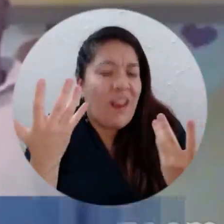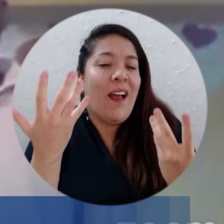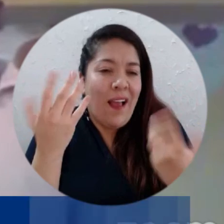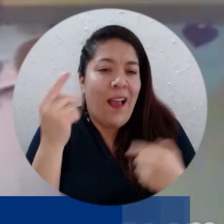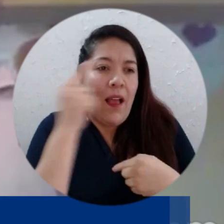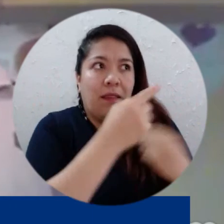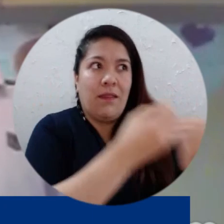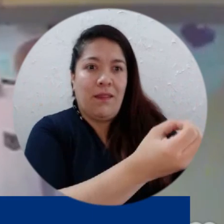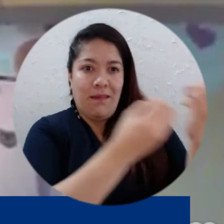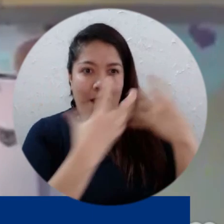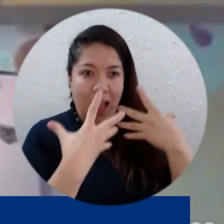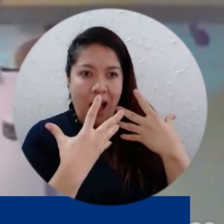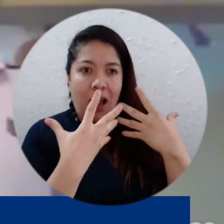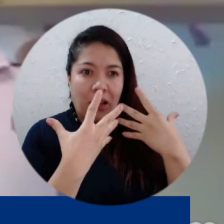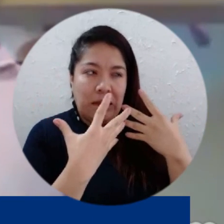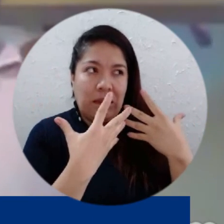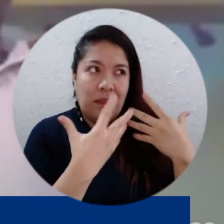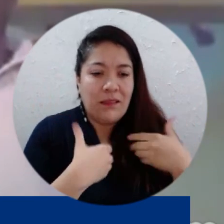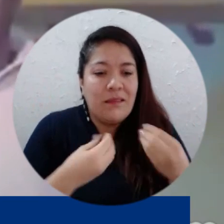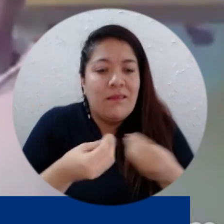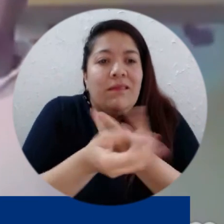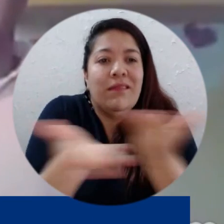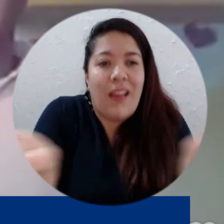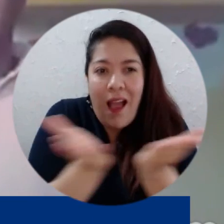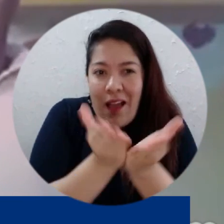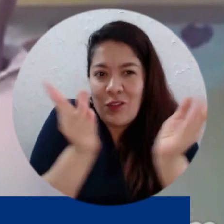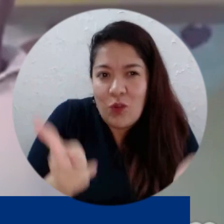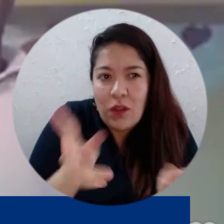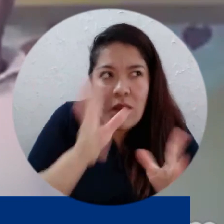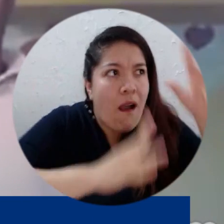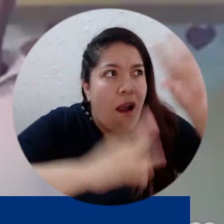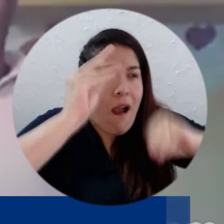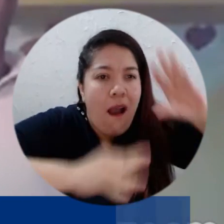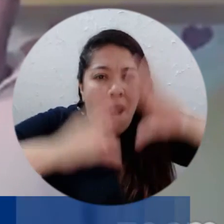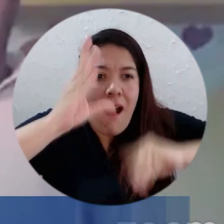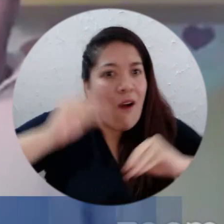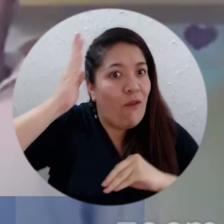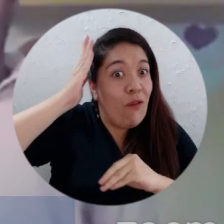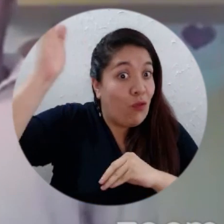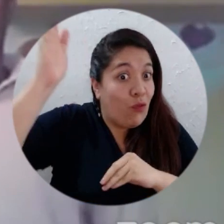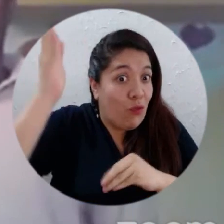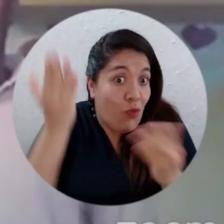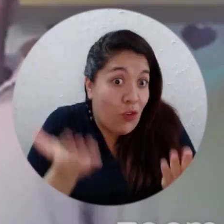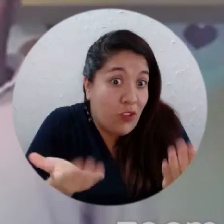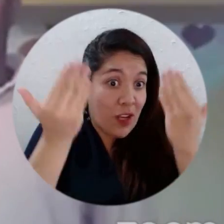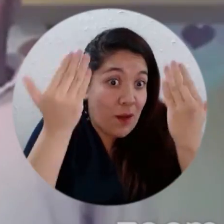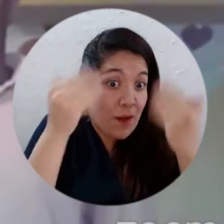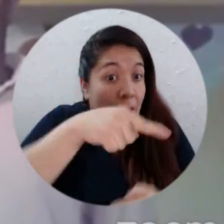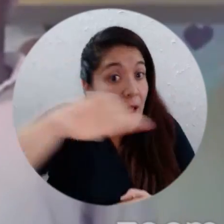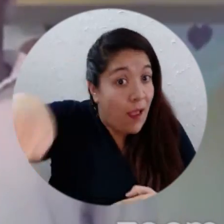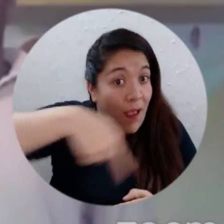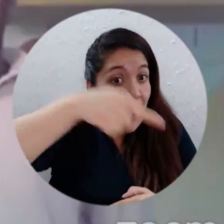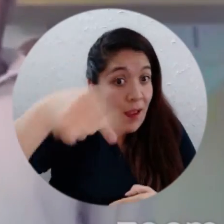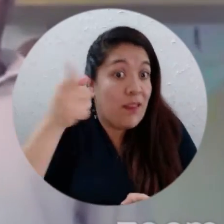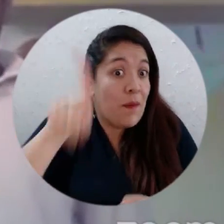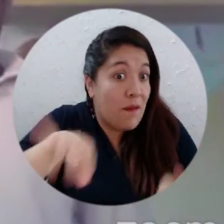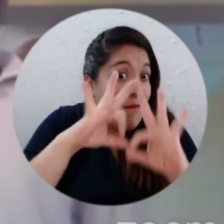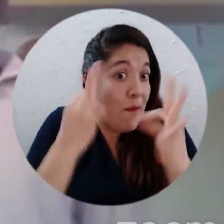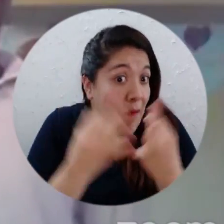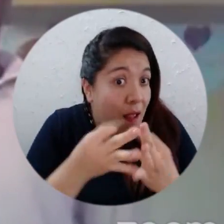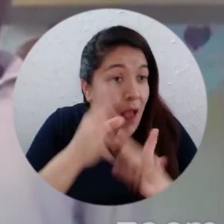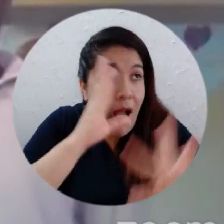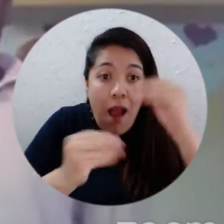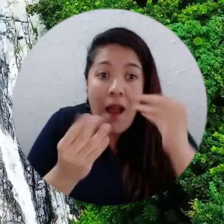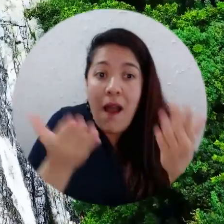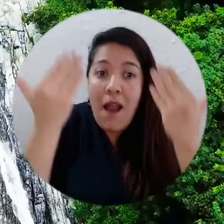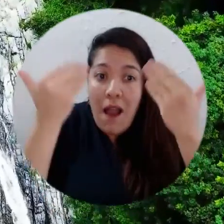al darnos toda esta oportunidad que estos muchachos de una u otra forma que van a aprovechar para sus vidas no solamente ellos sino